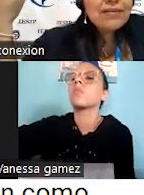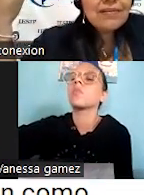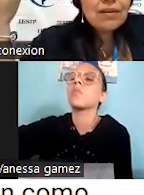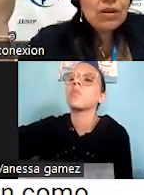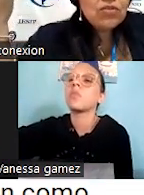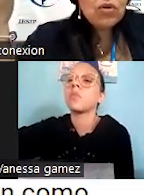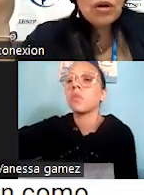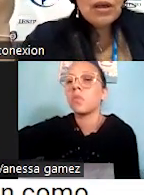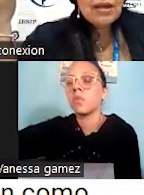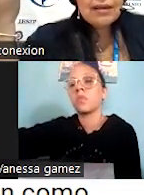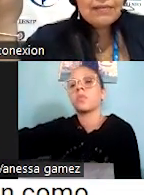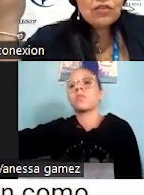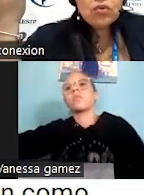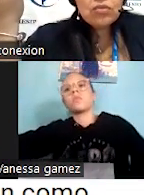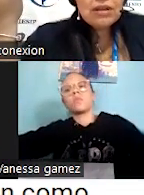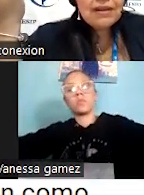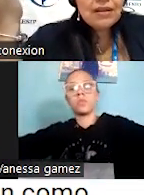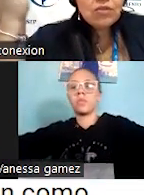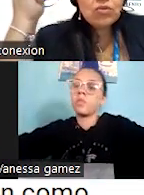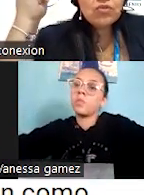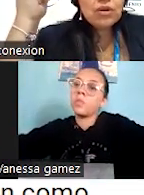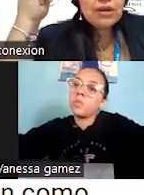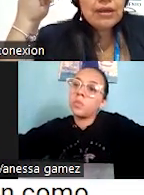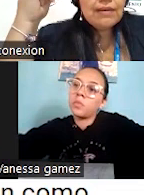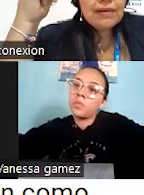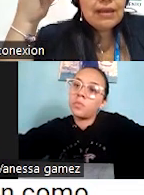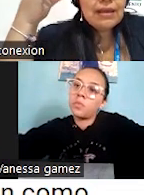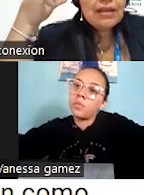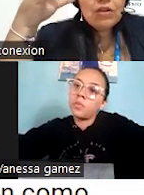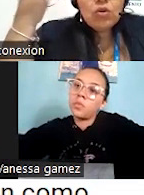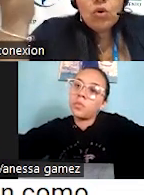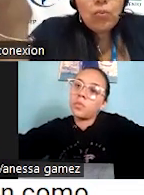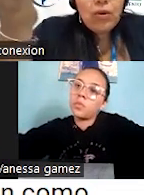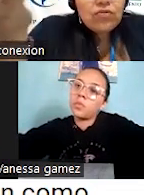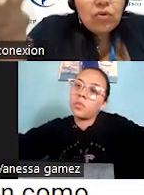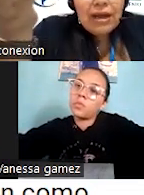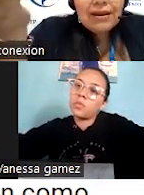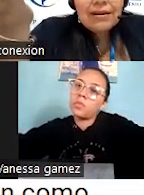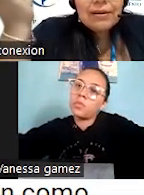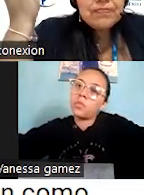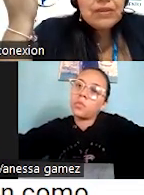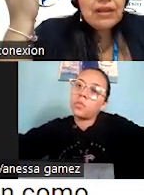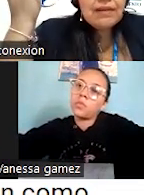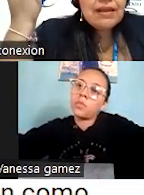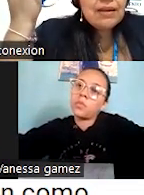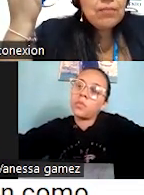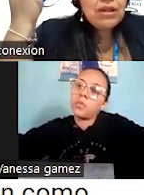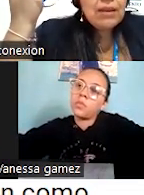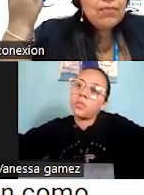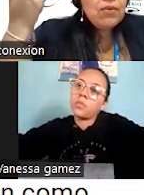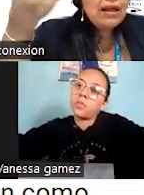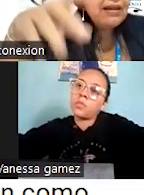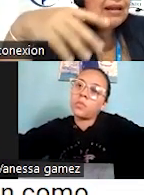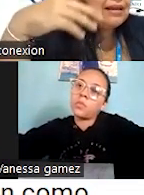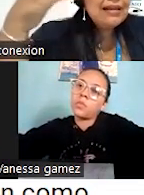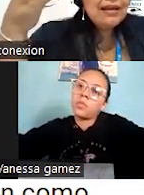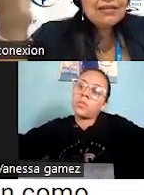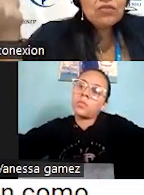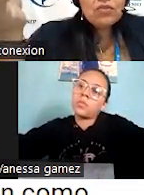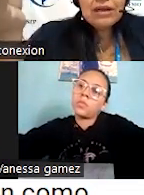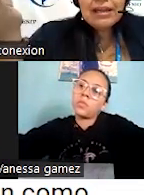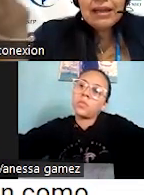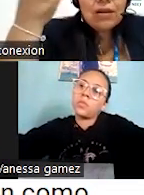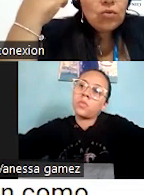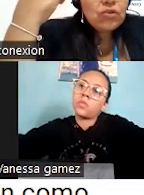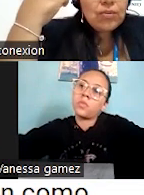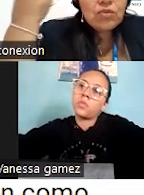usuarios de ese servicio son distintos y no los puedes tocar. Por ejemplo, la línea